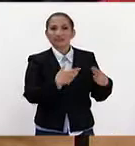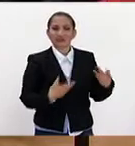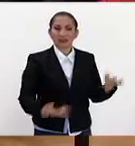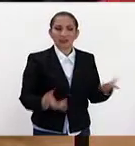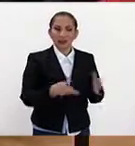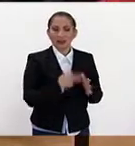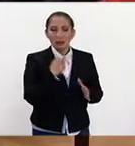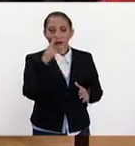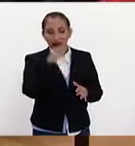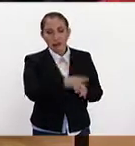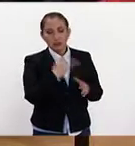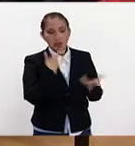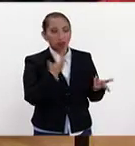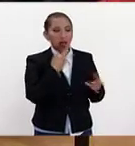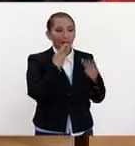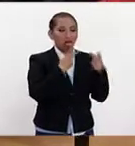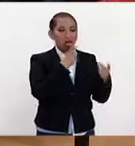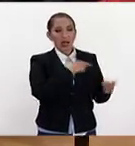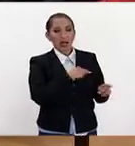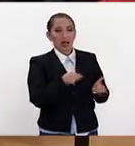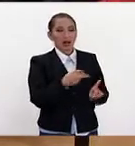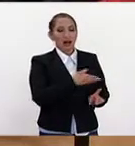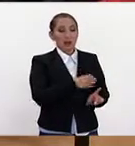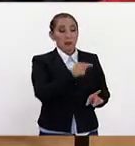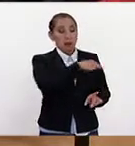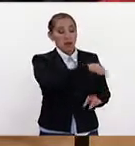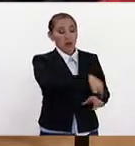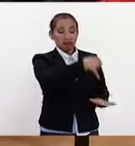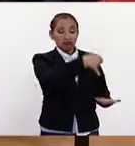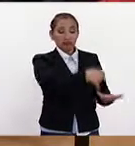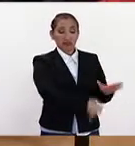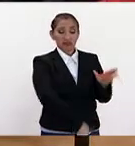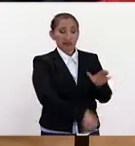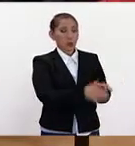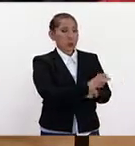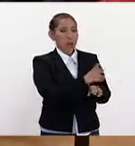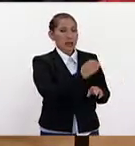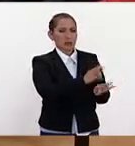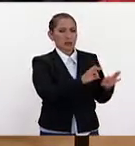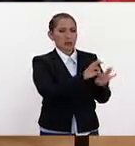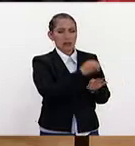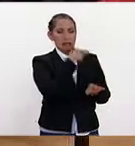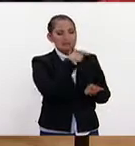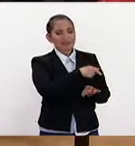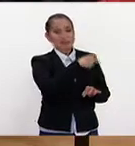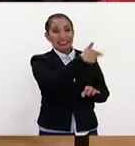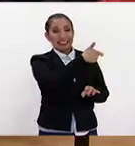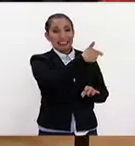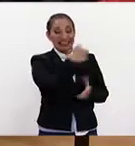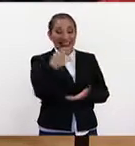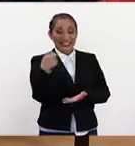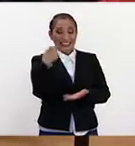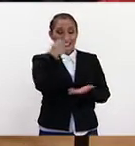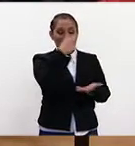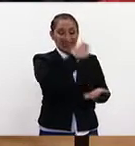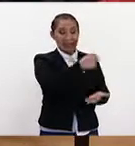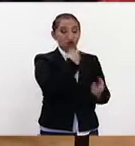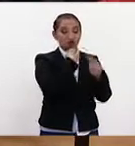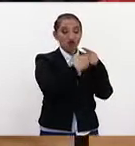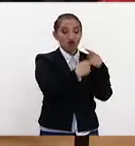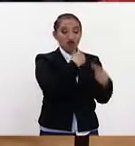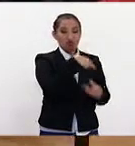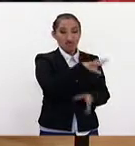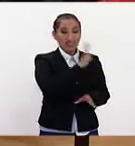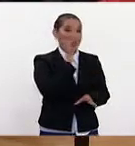de nuevo, venimos a lo mediático, pero realmente el trasfondo es que en el presupuesto que están negociando